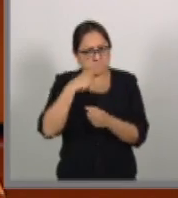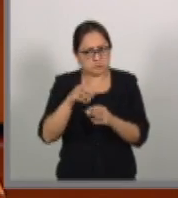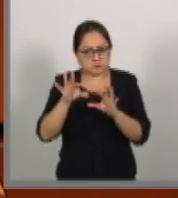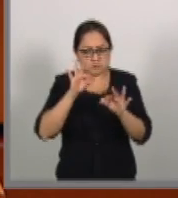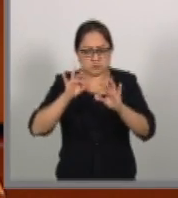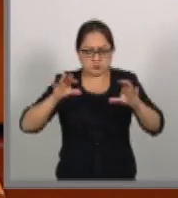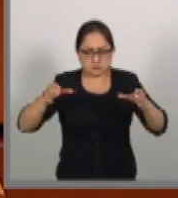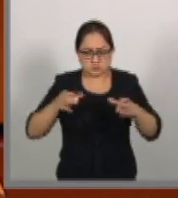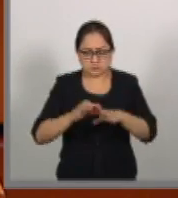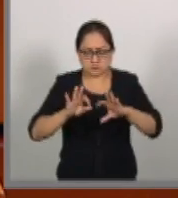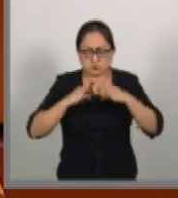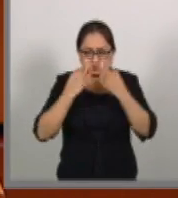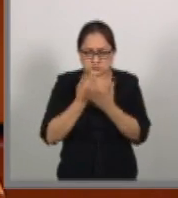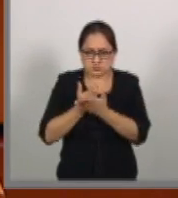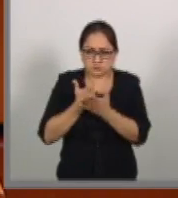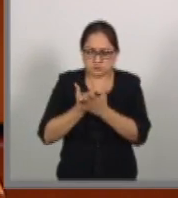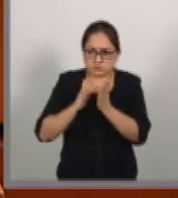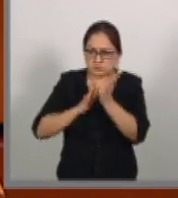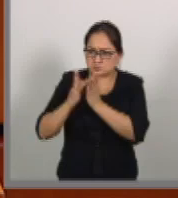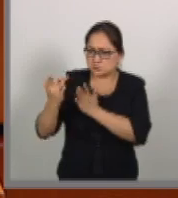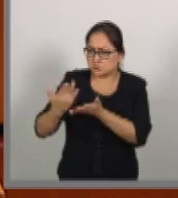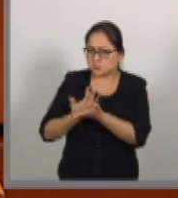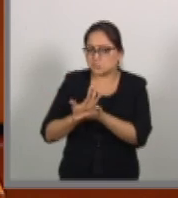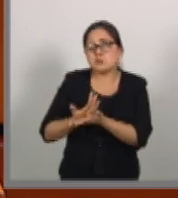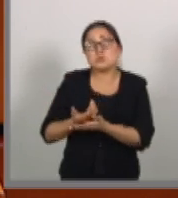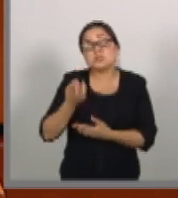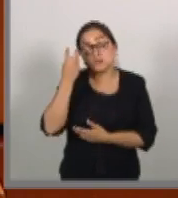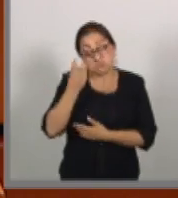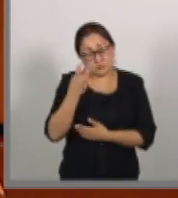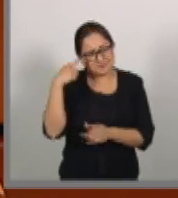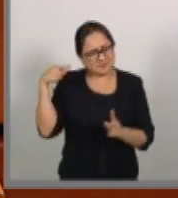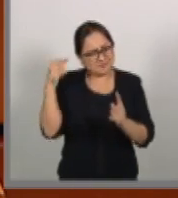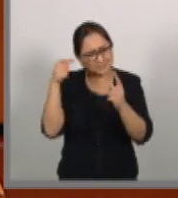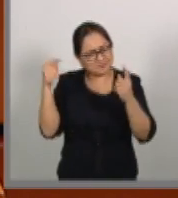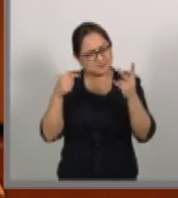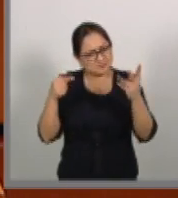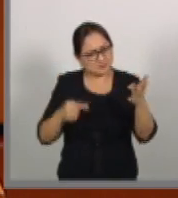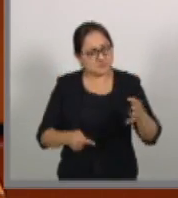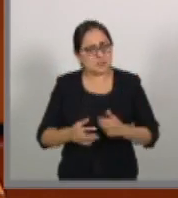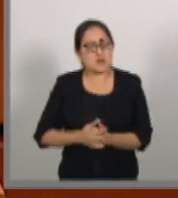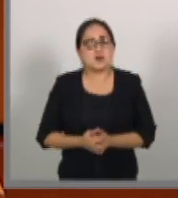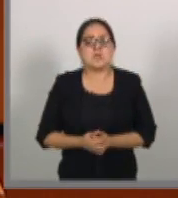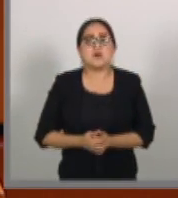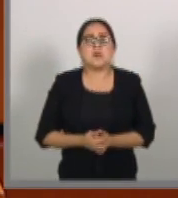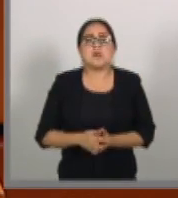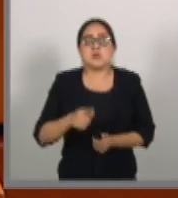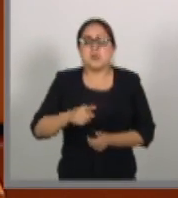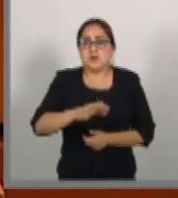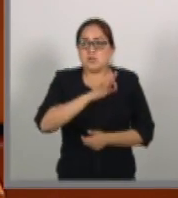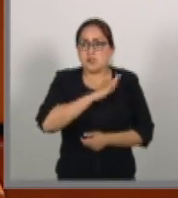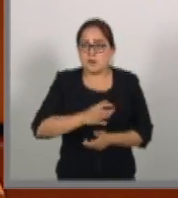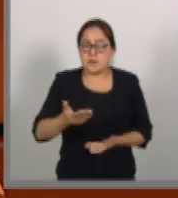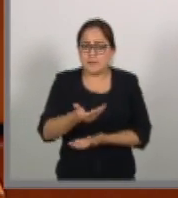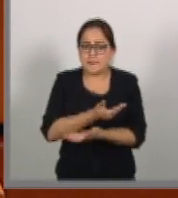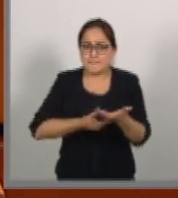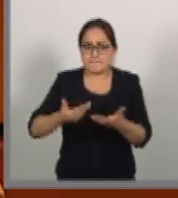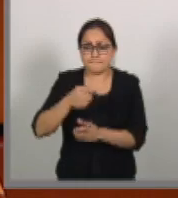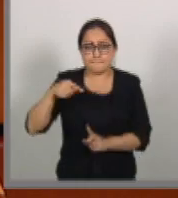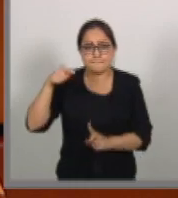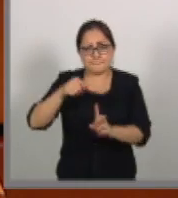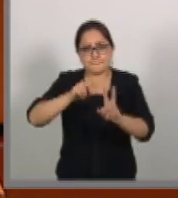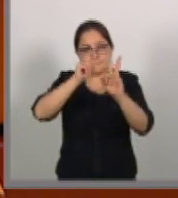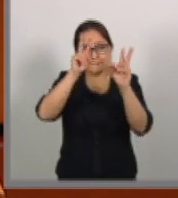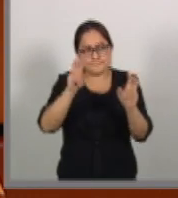económica, cuyo objetivo ha sido muy puntual. Profundizar la colaboración en materia